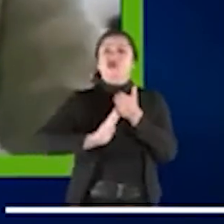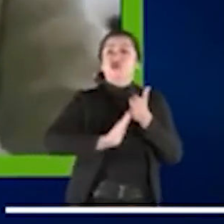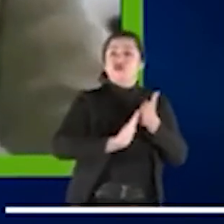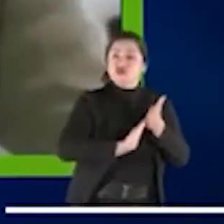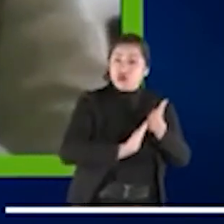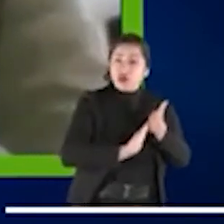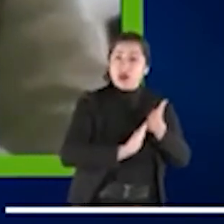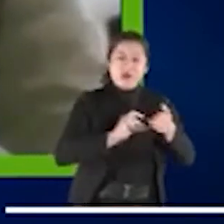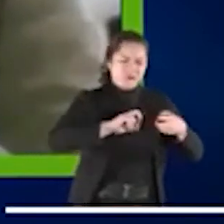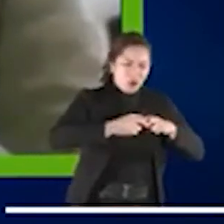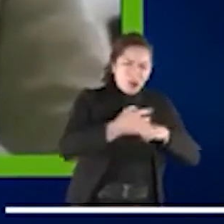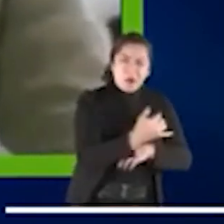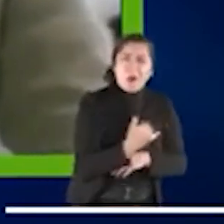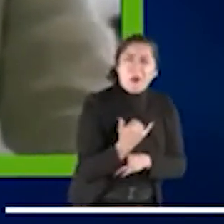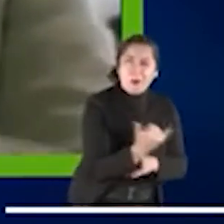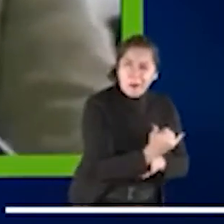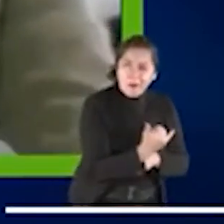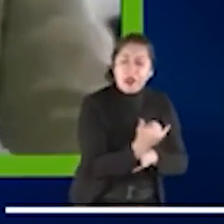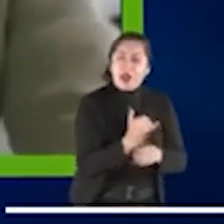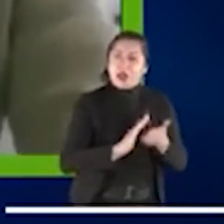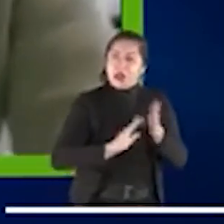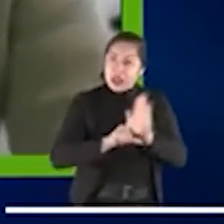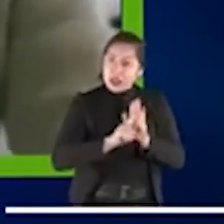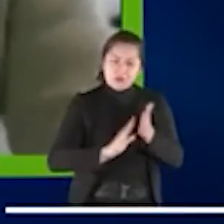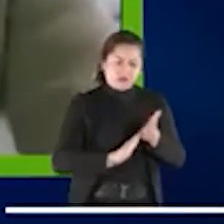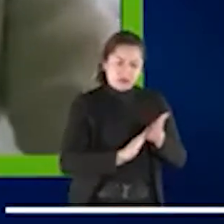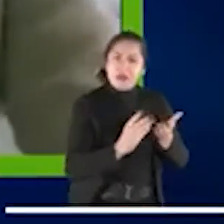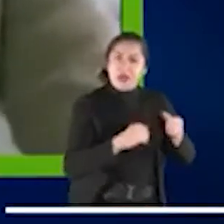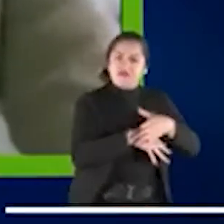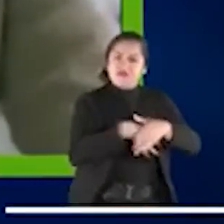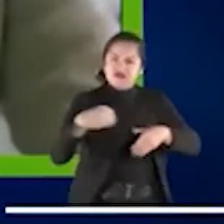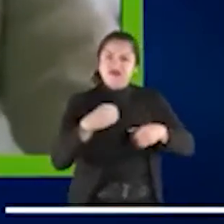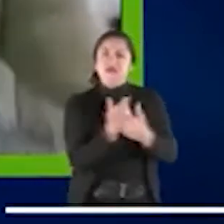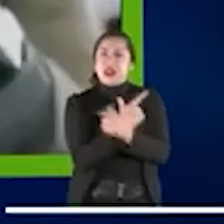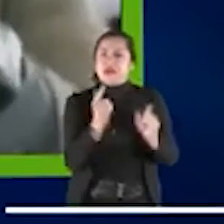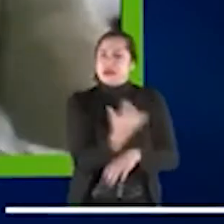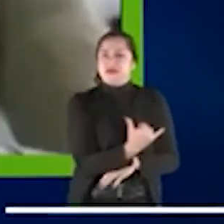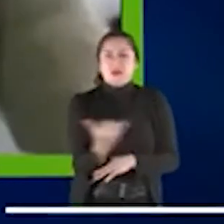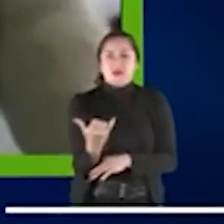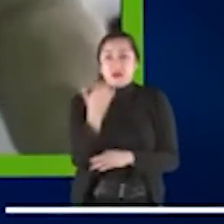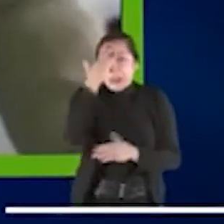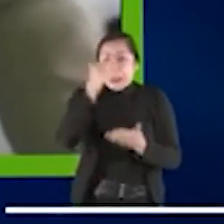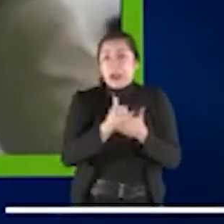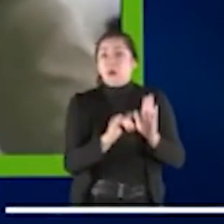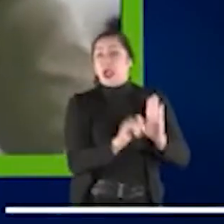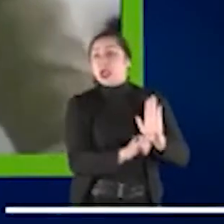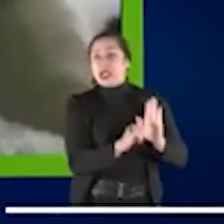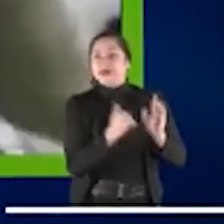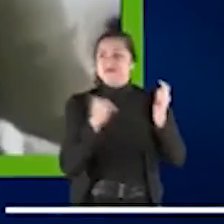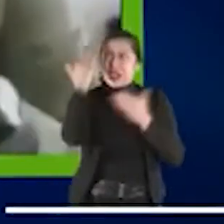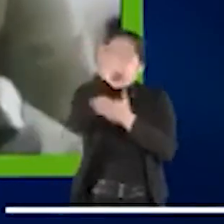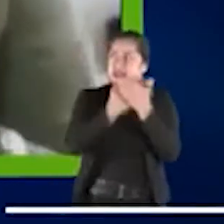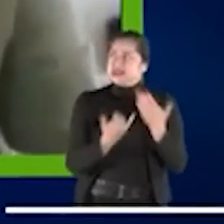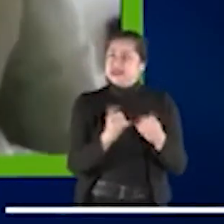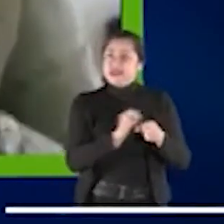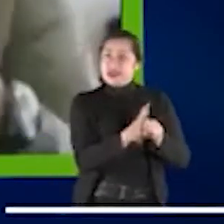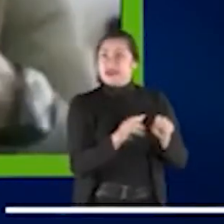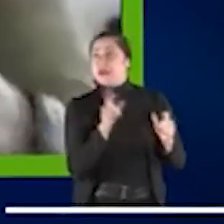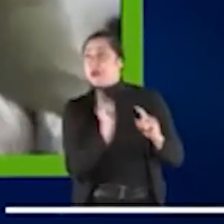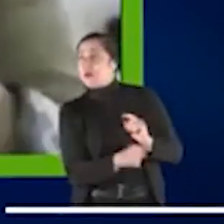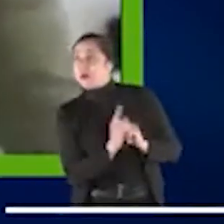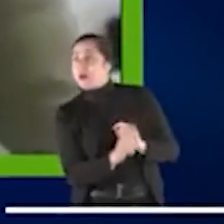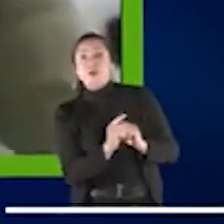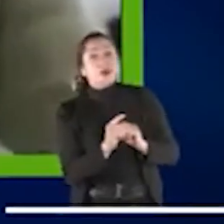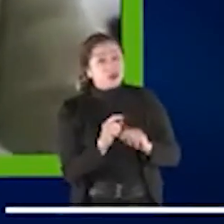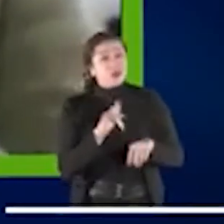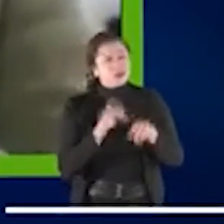conflictos generados por las situaciones penales, creo que estos dos elementos no deben quedarse aquí, en una situación de pandemia, si lo que tienen que llevar